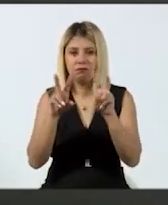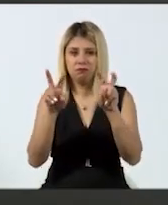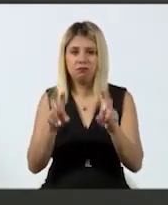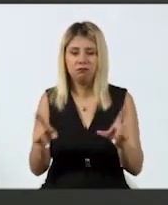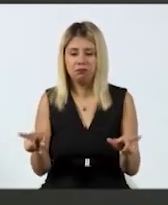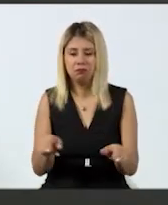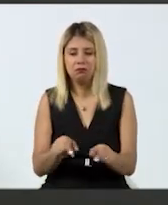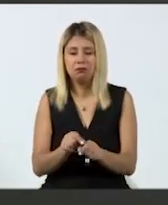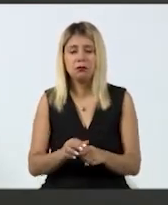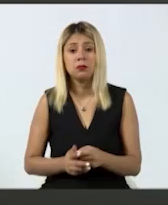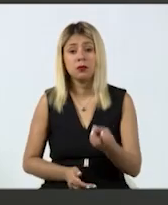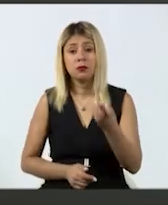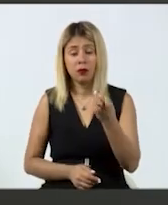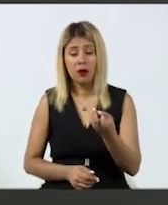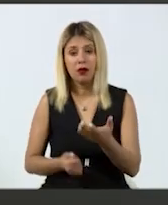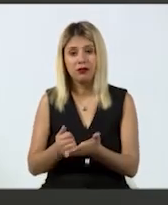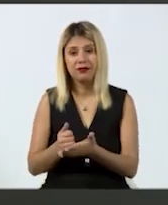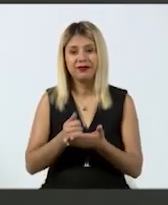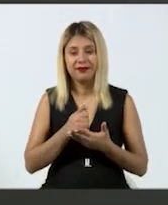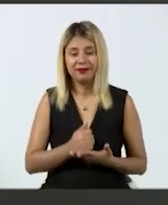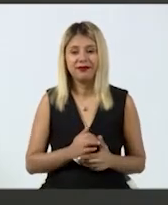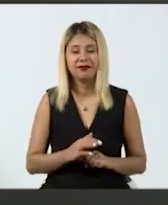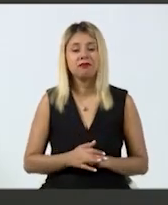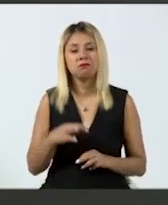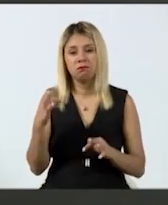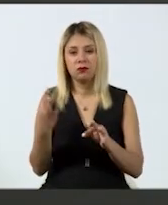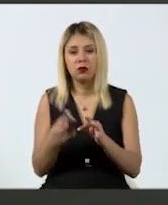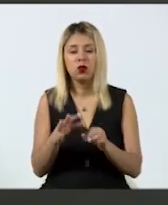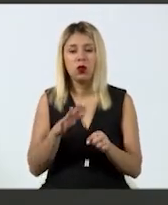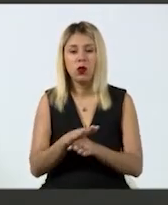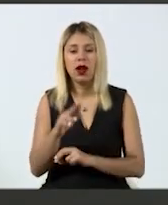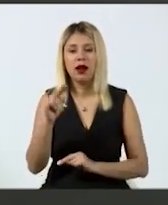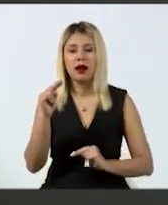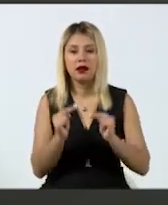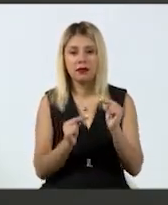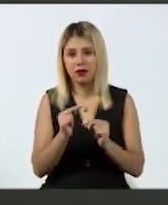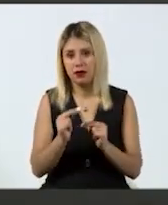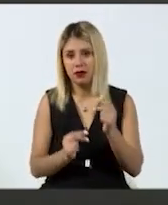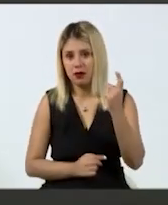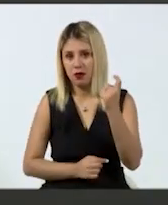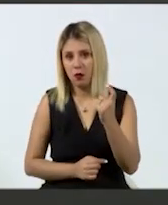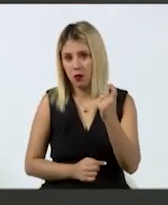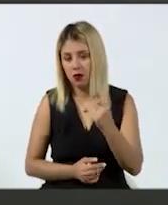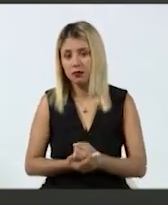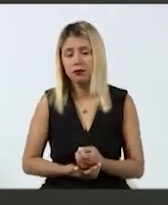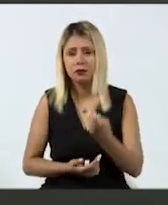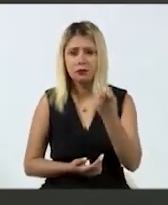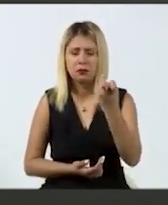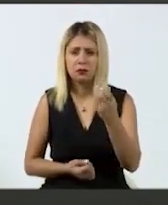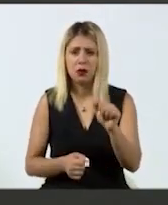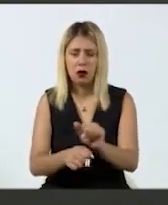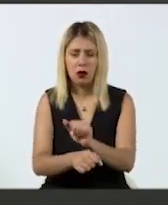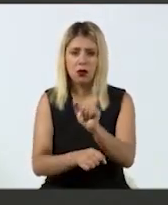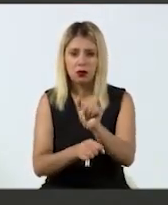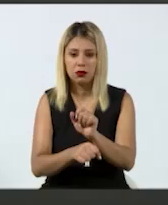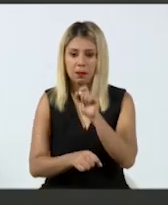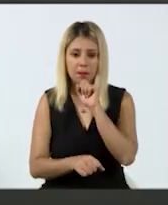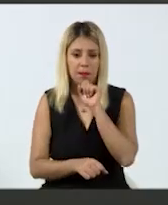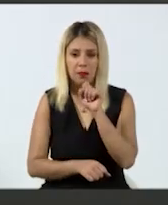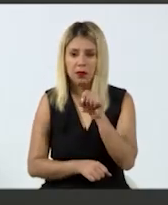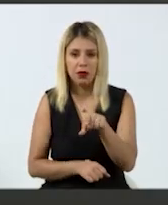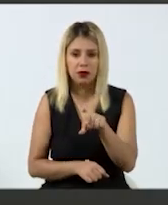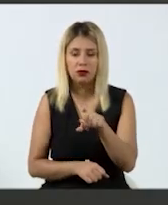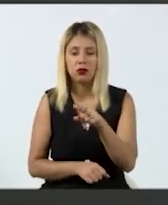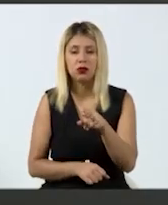y prácticamente eso nos da una certeza de cuál es el nivel de agua, y pues un vehículo, el mismo fabricante lo indica,